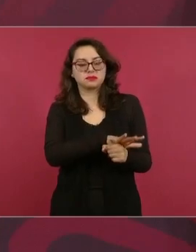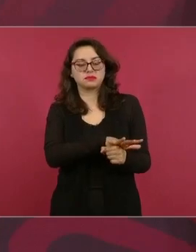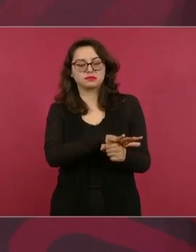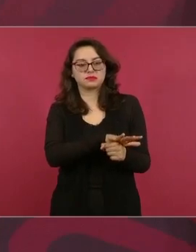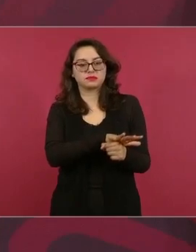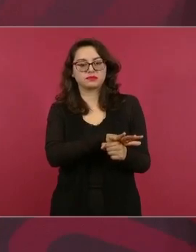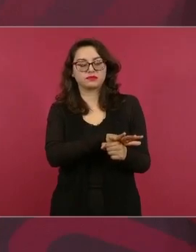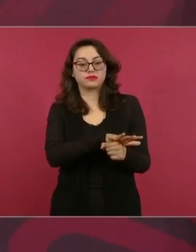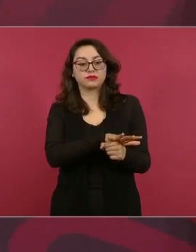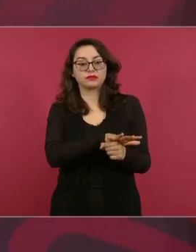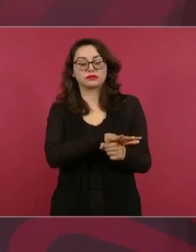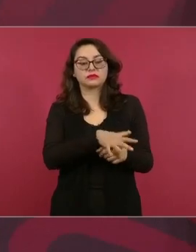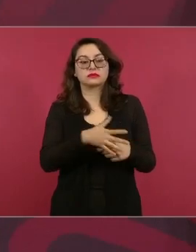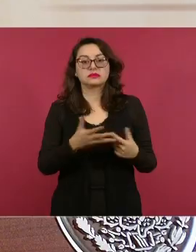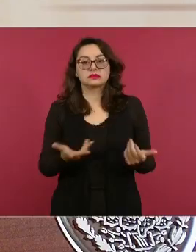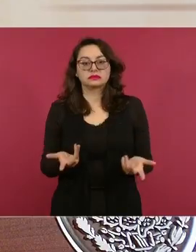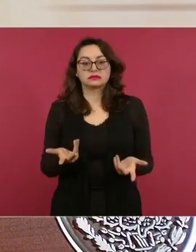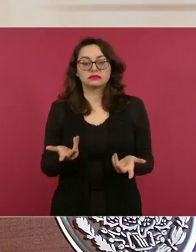quieren